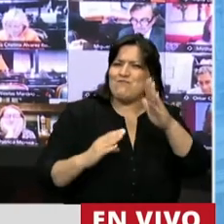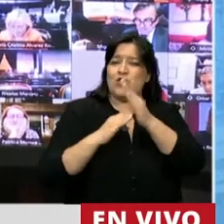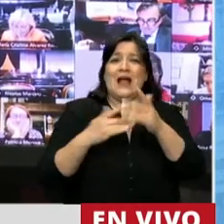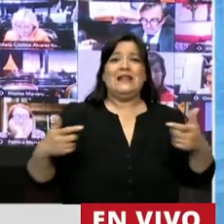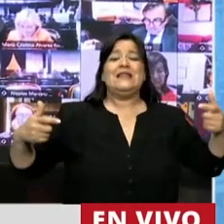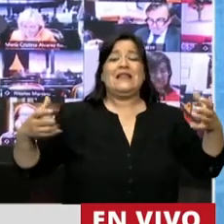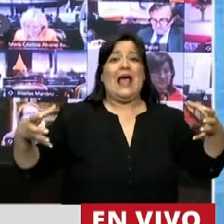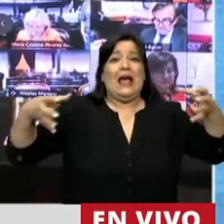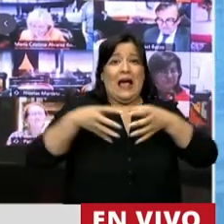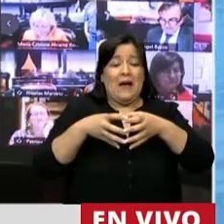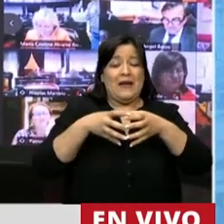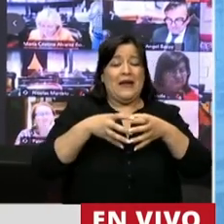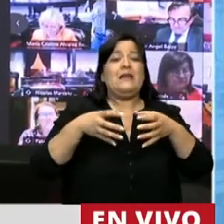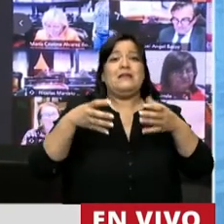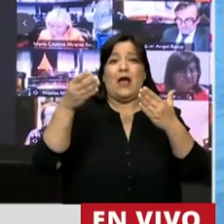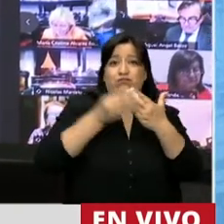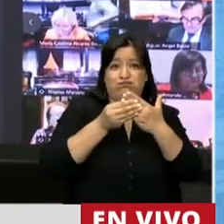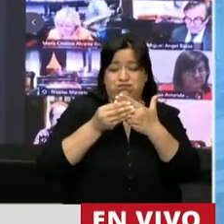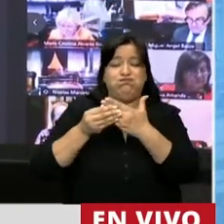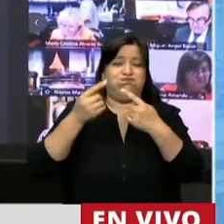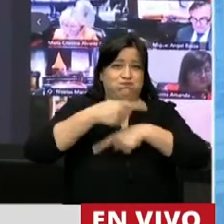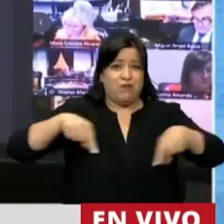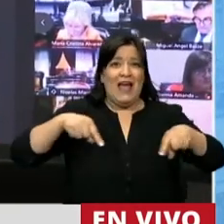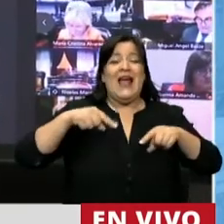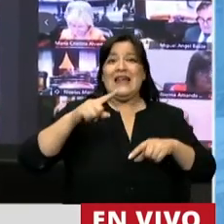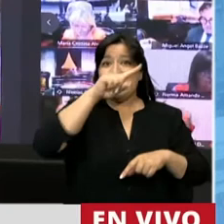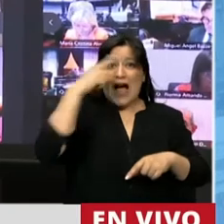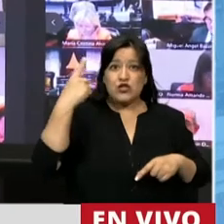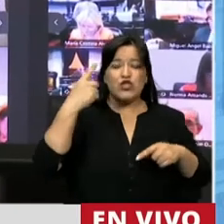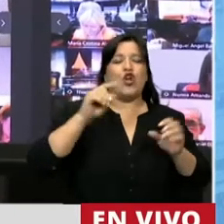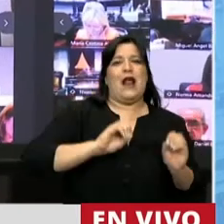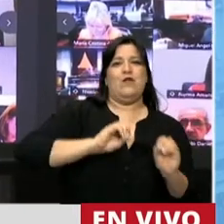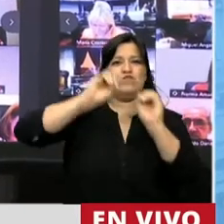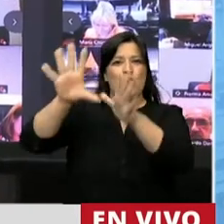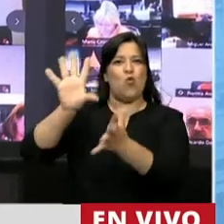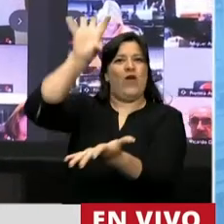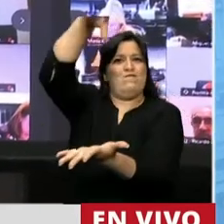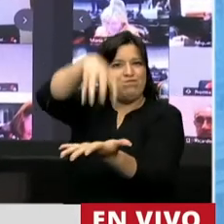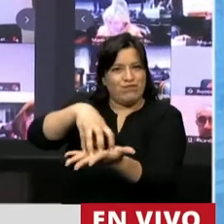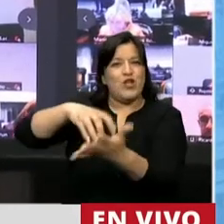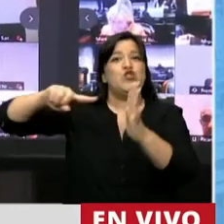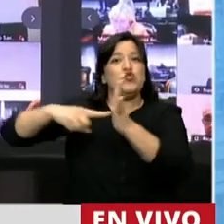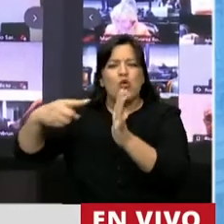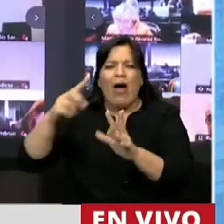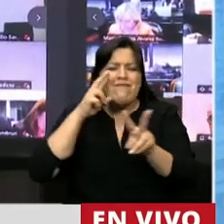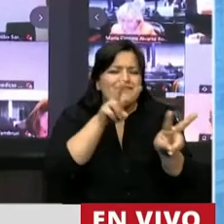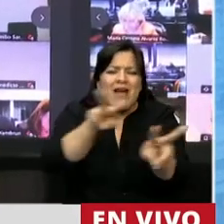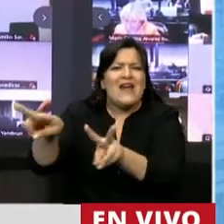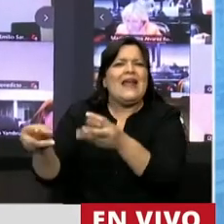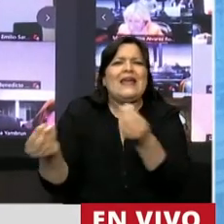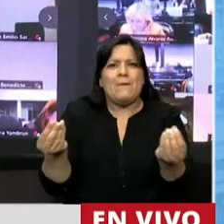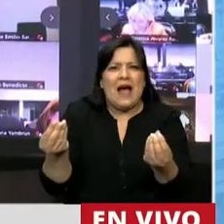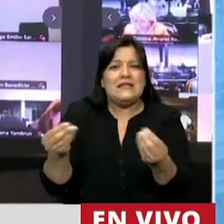se traslade a cada una de estas ciudades, vea lo que pasa en cada una de ellas y que